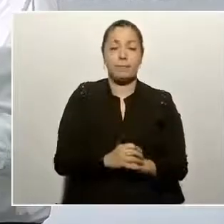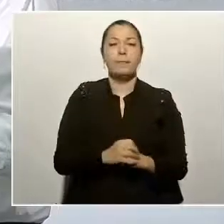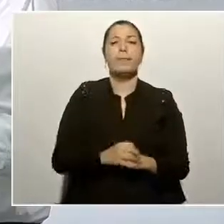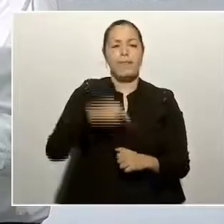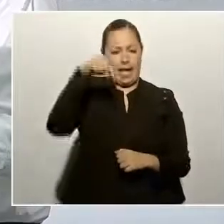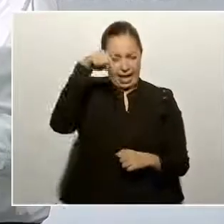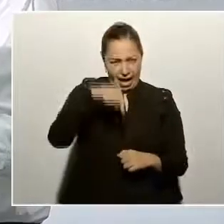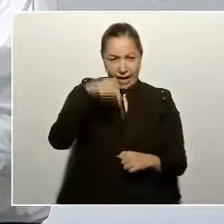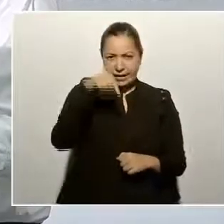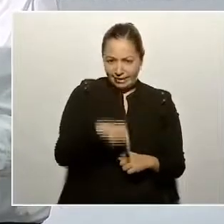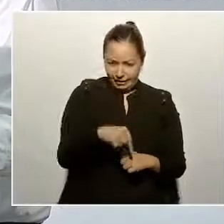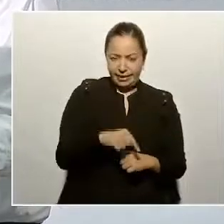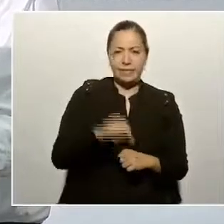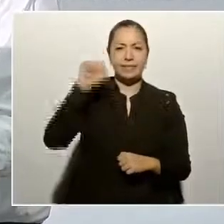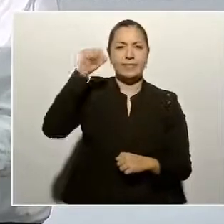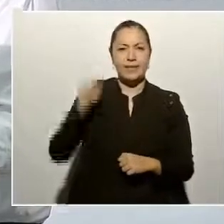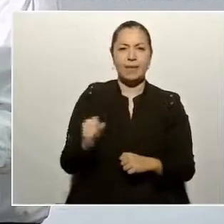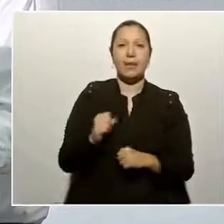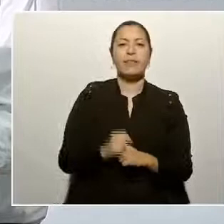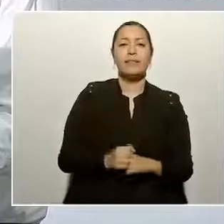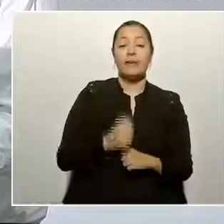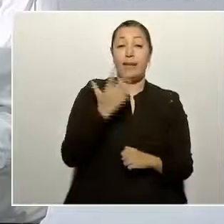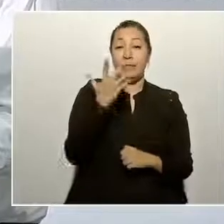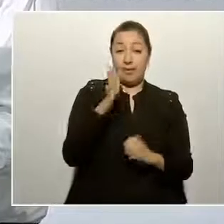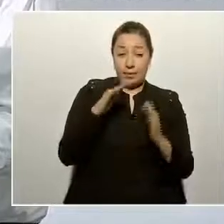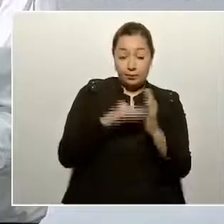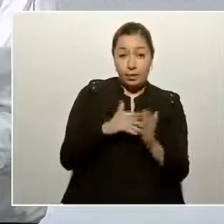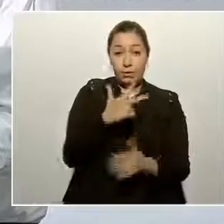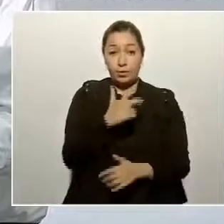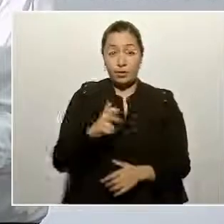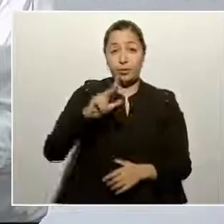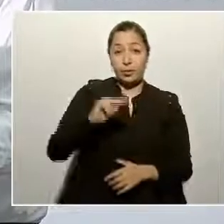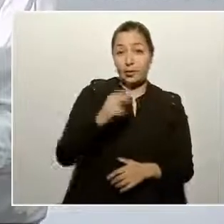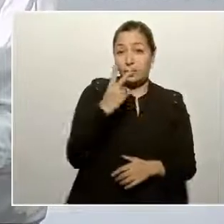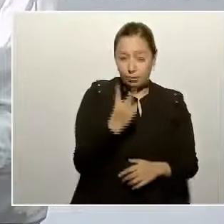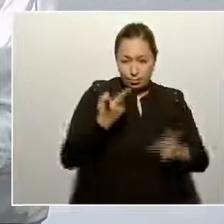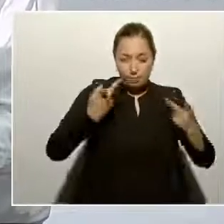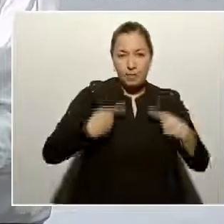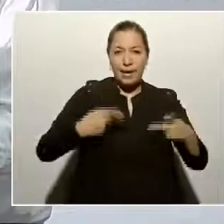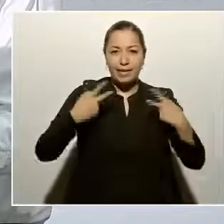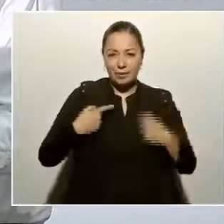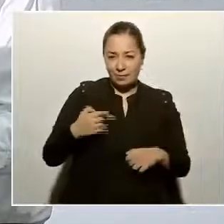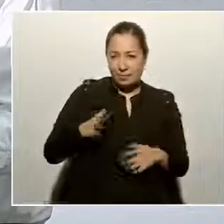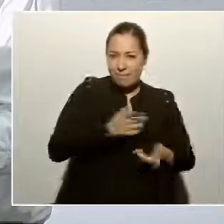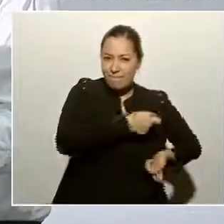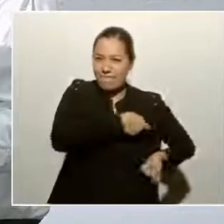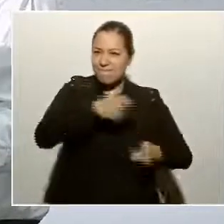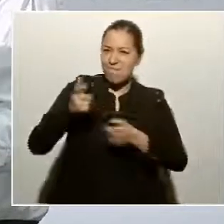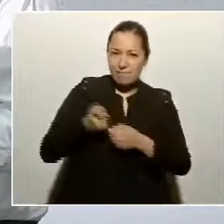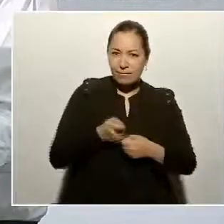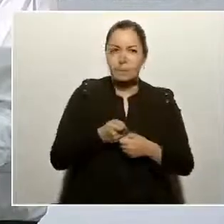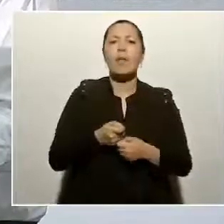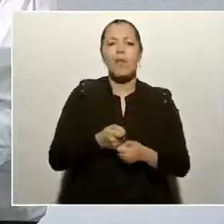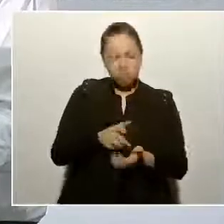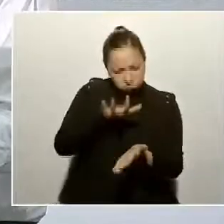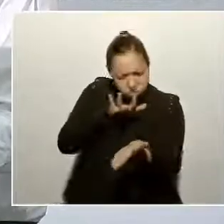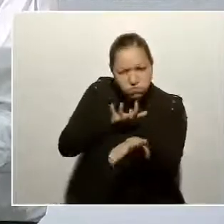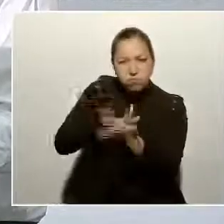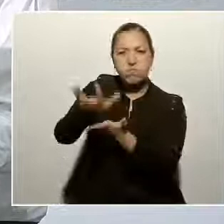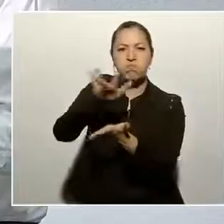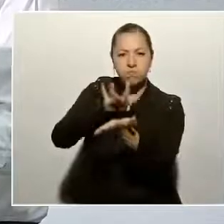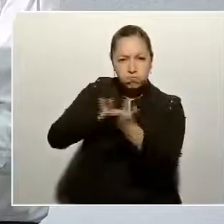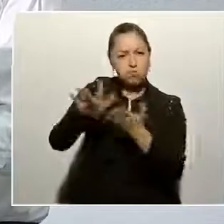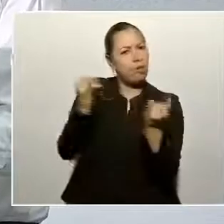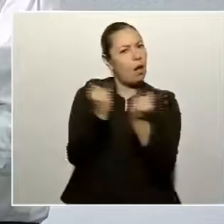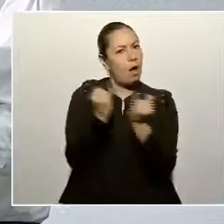10.882 pescadores recibieron apoyo de